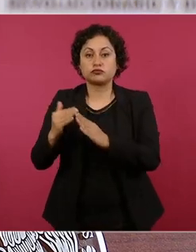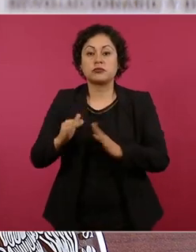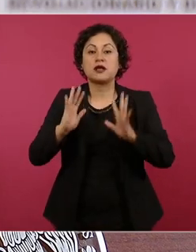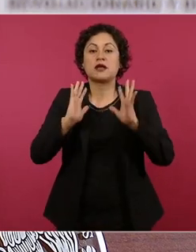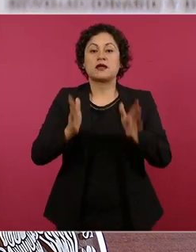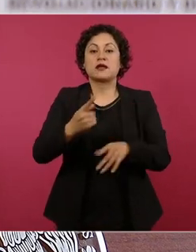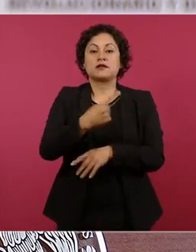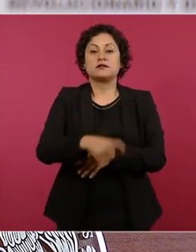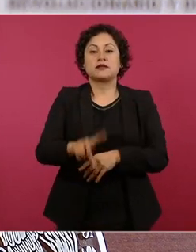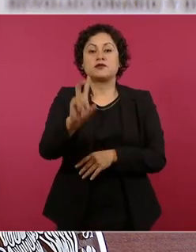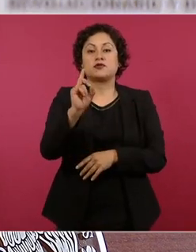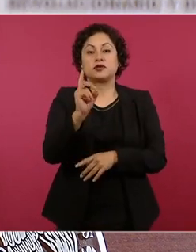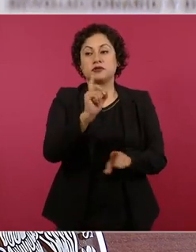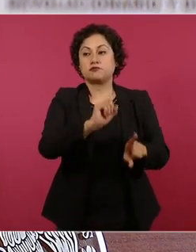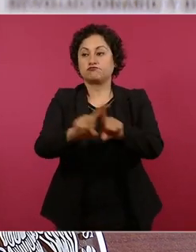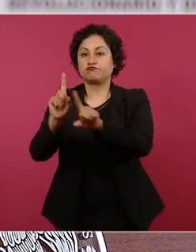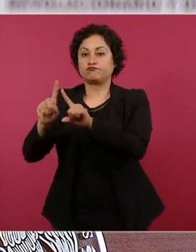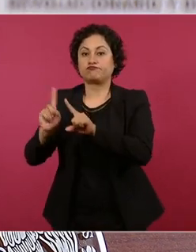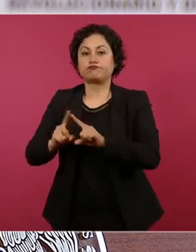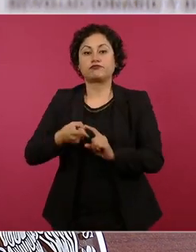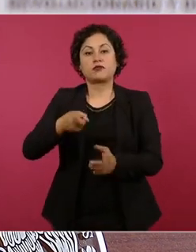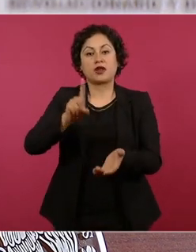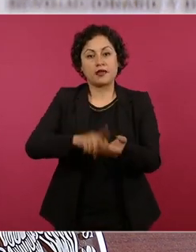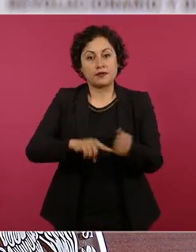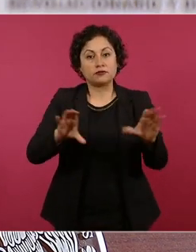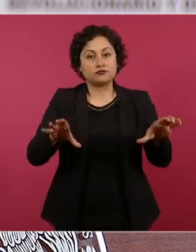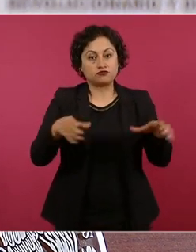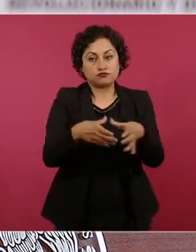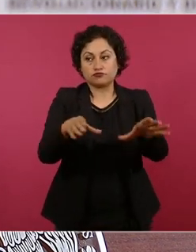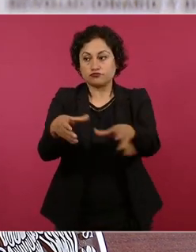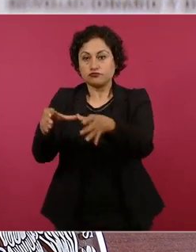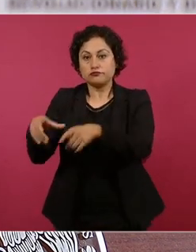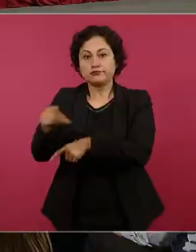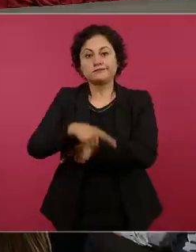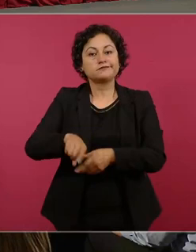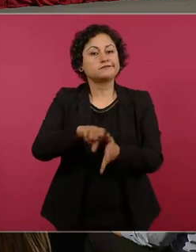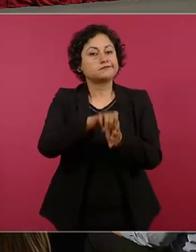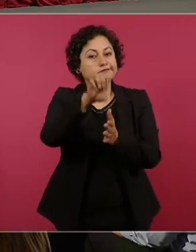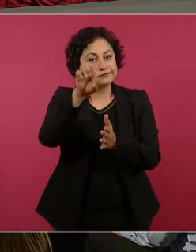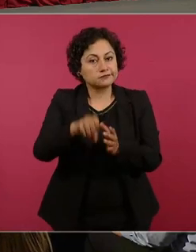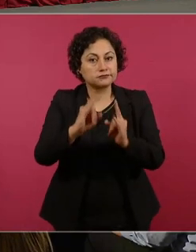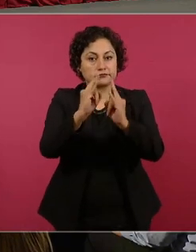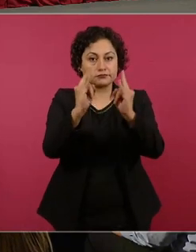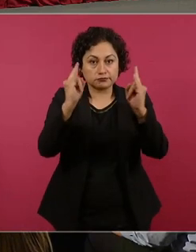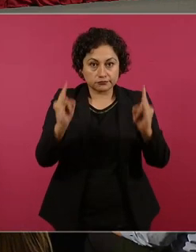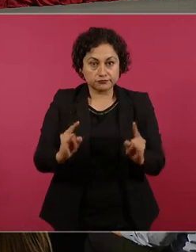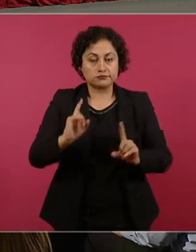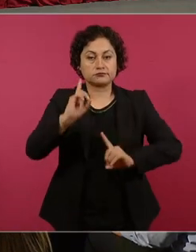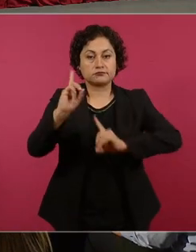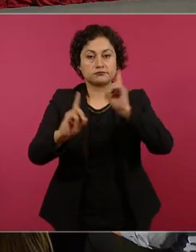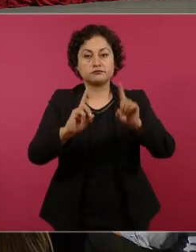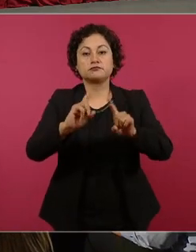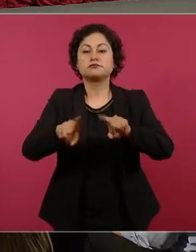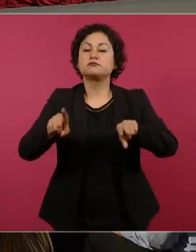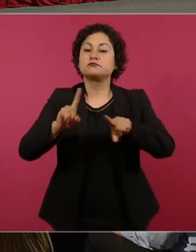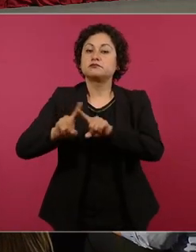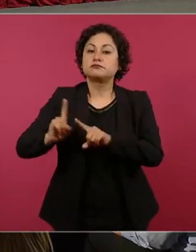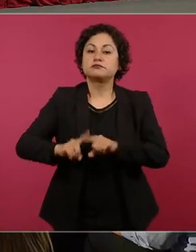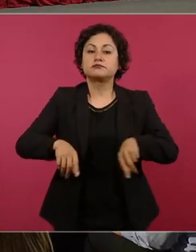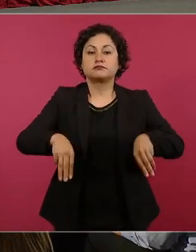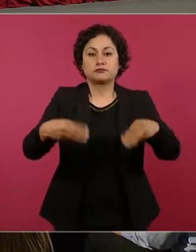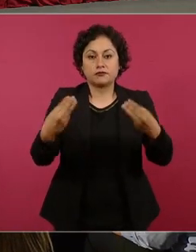acciones de obra comunitaria en la recuperación de canchas deportivas, mercados, centros de desarrollo